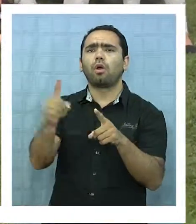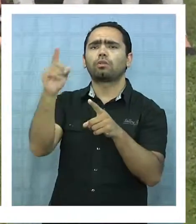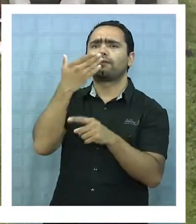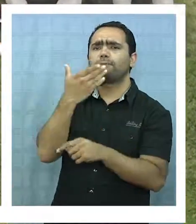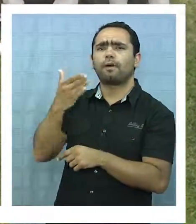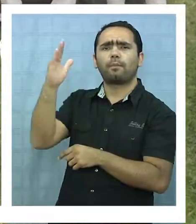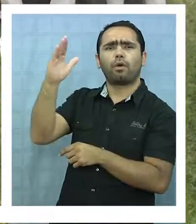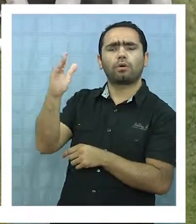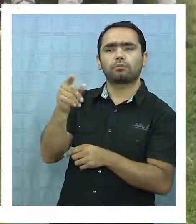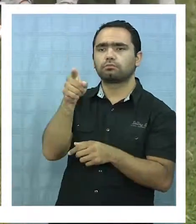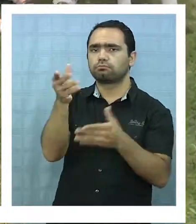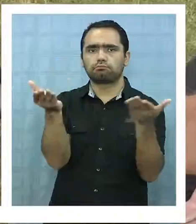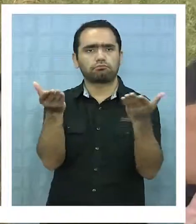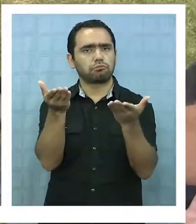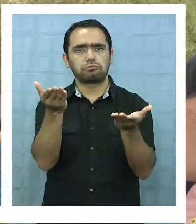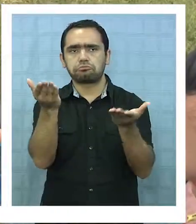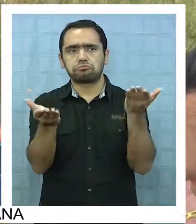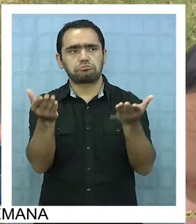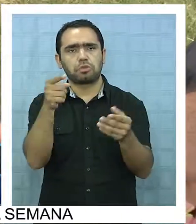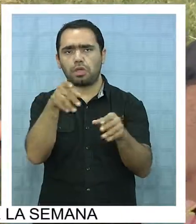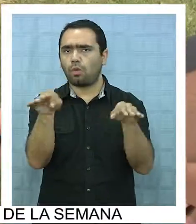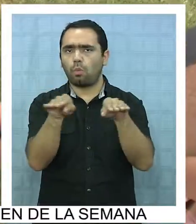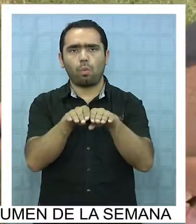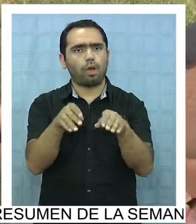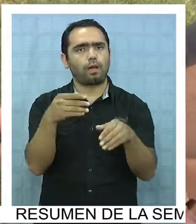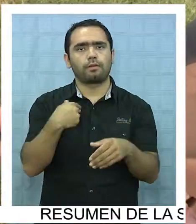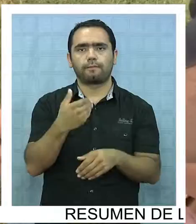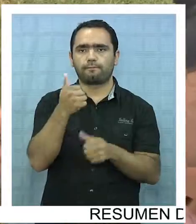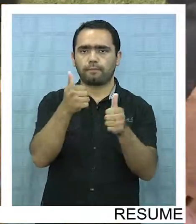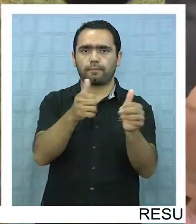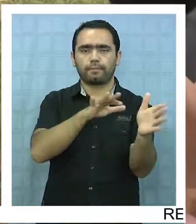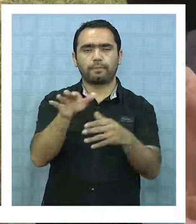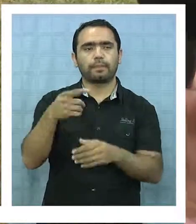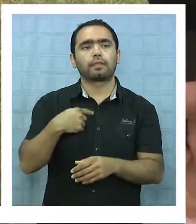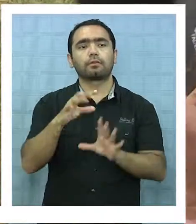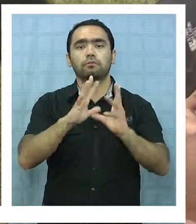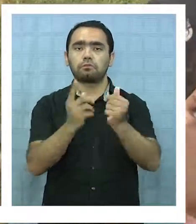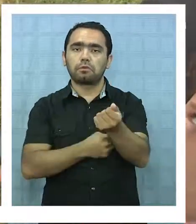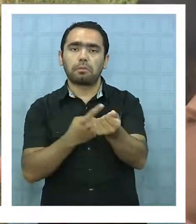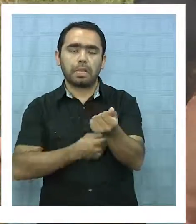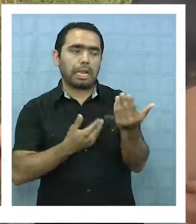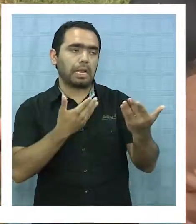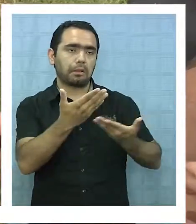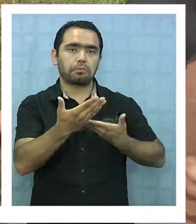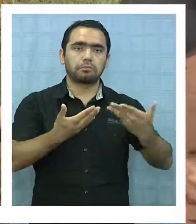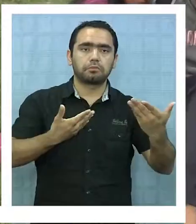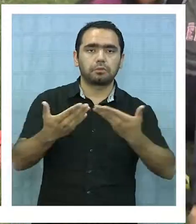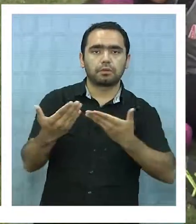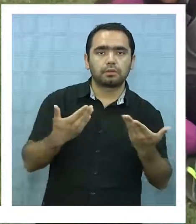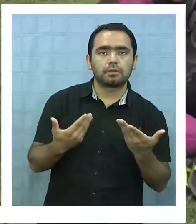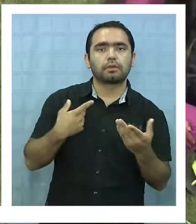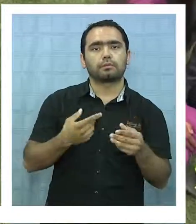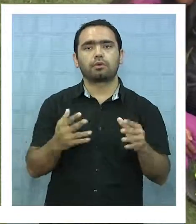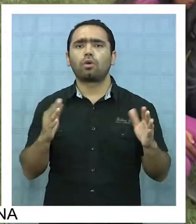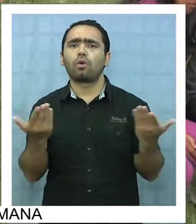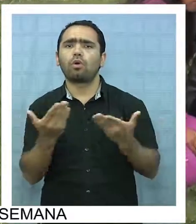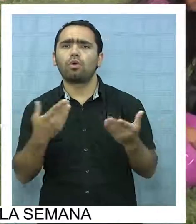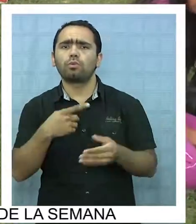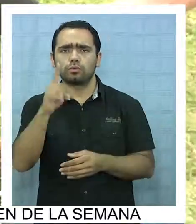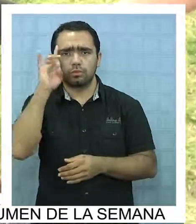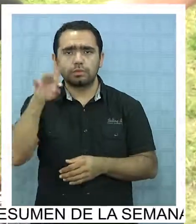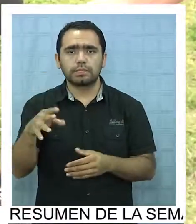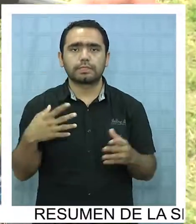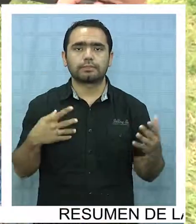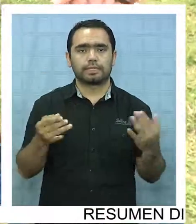nada que se parezca. Bien bonito en realidad, para compartir en familia. ¿Cómo te enteraste que estaba? Por redes sociales. Bien, súper